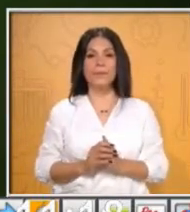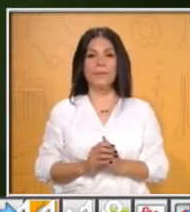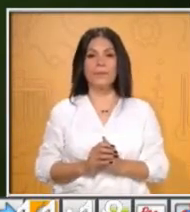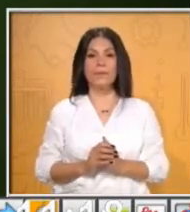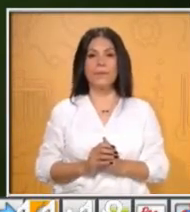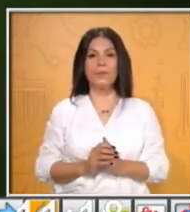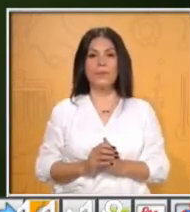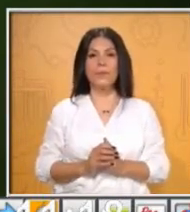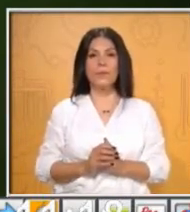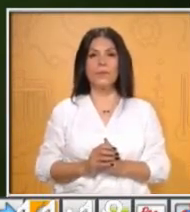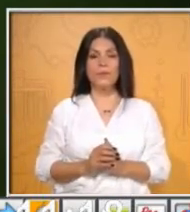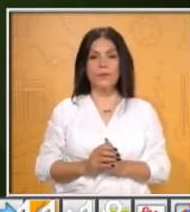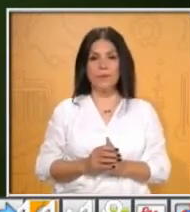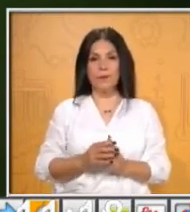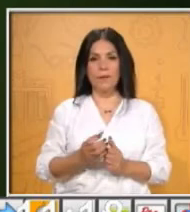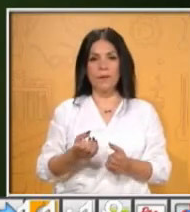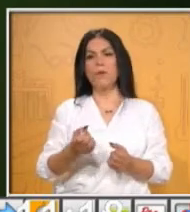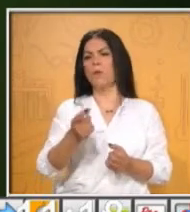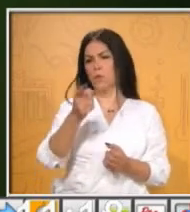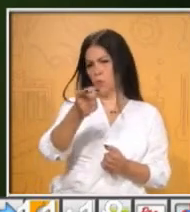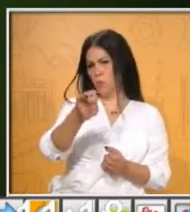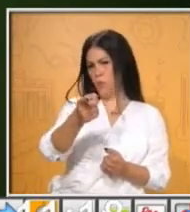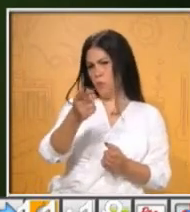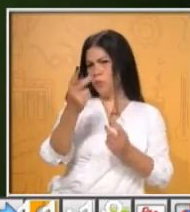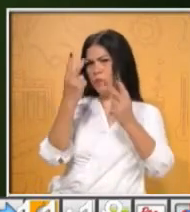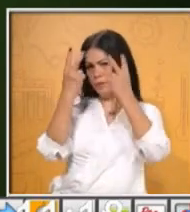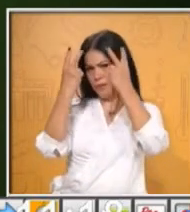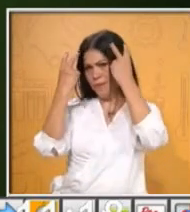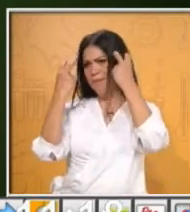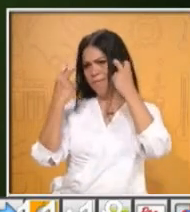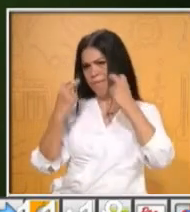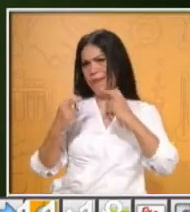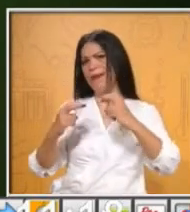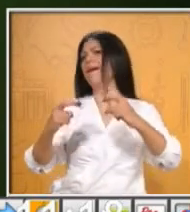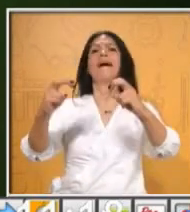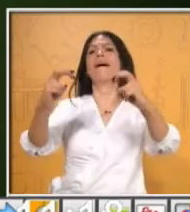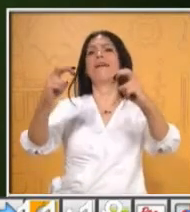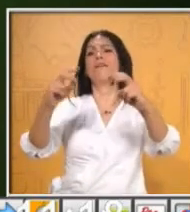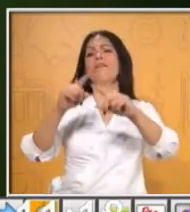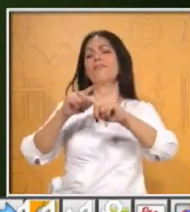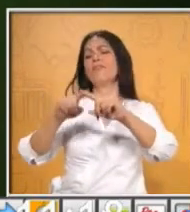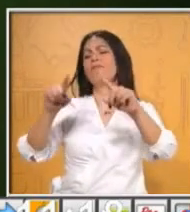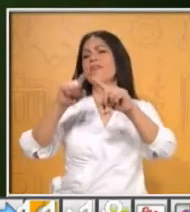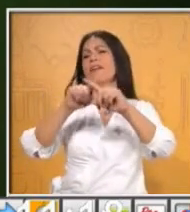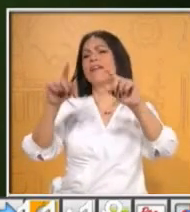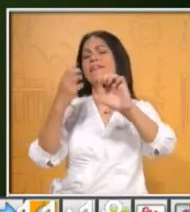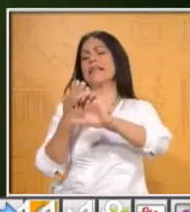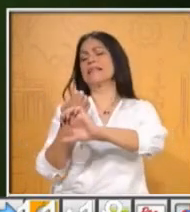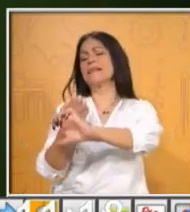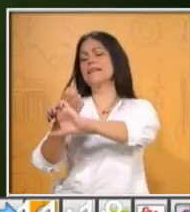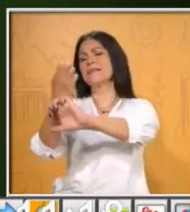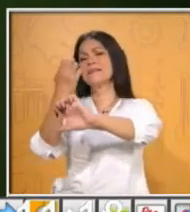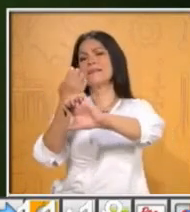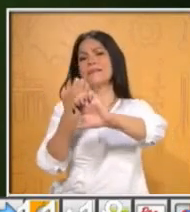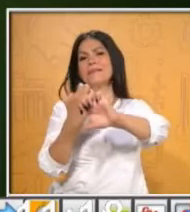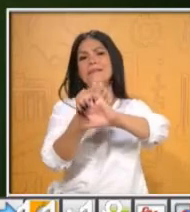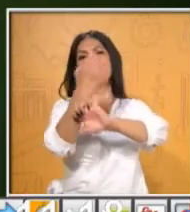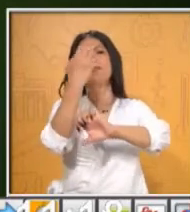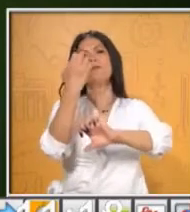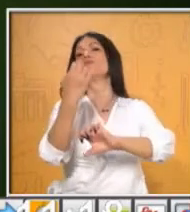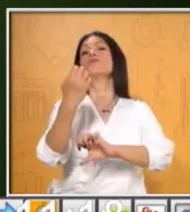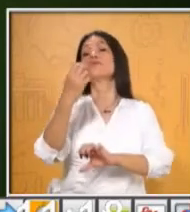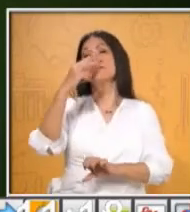¿Cuántos de ustedes han viajado por la República Mexicana? ¿Qué estados son los que has visitado?